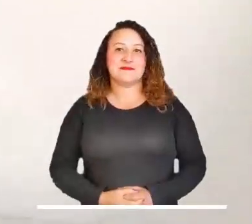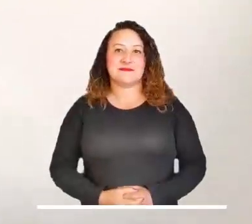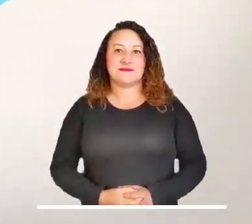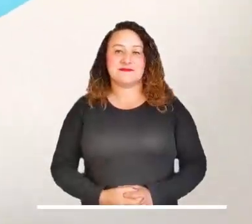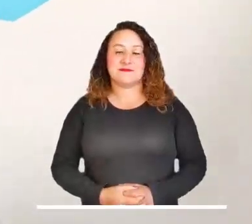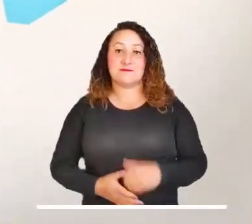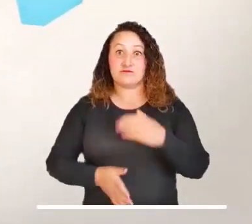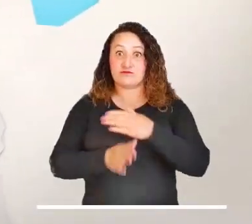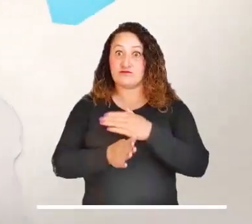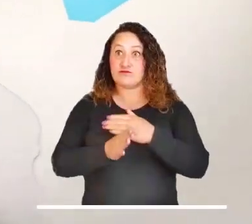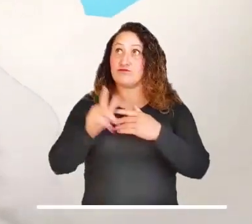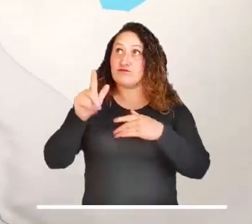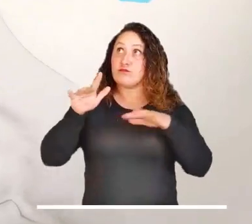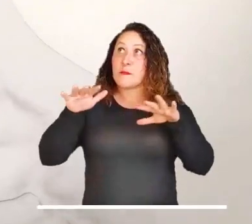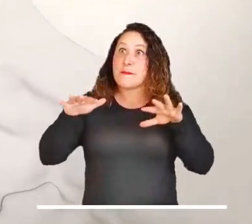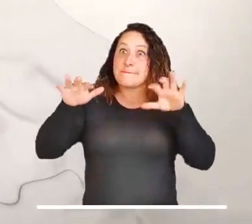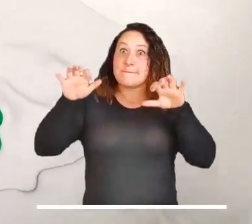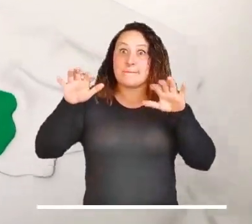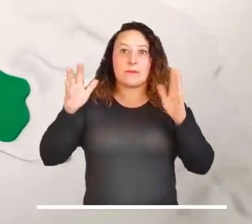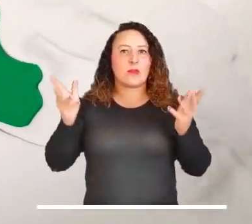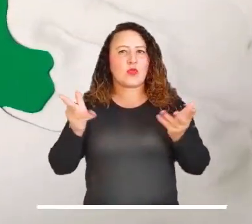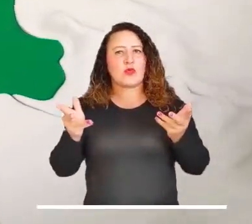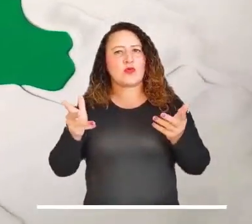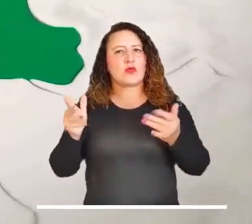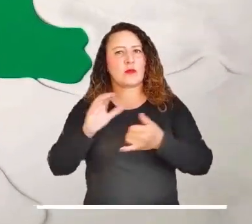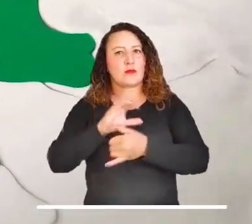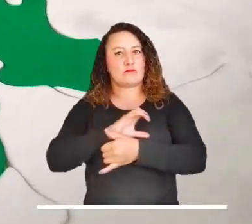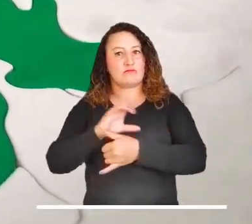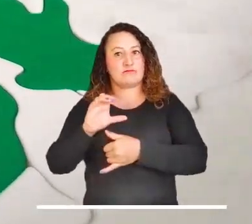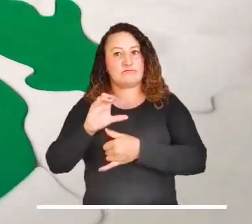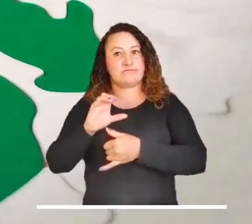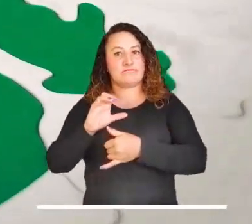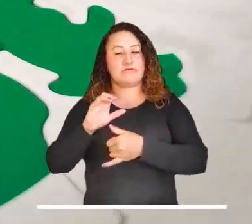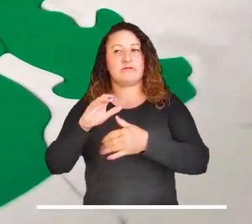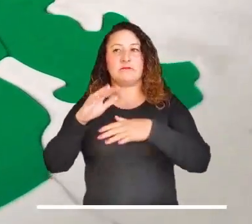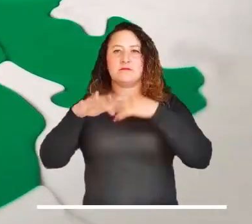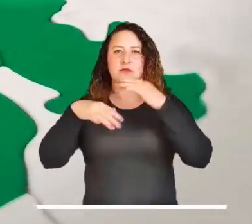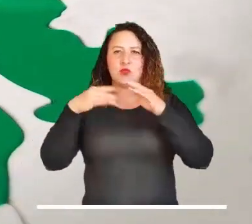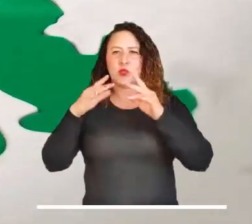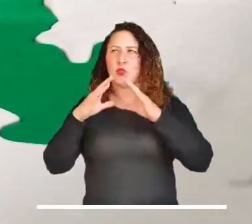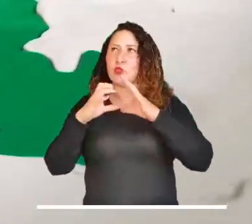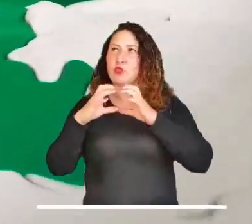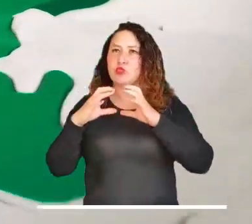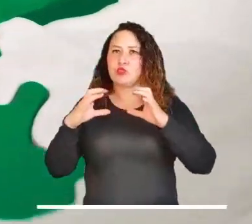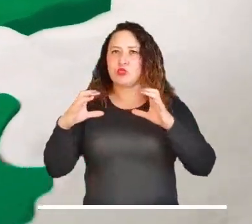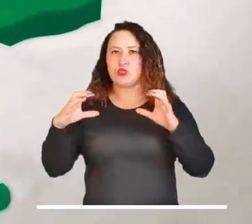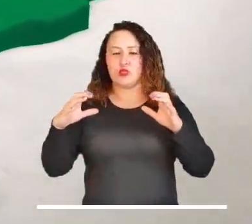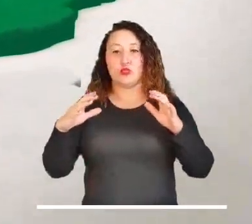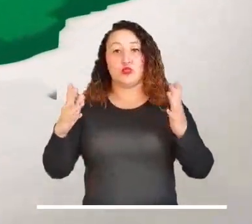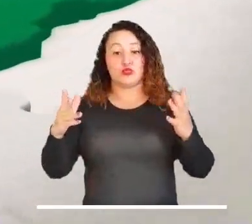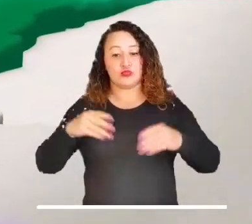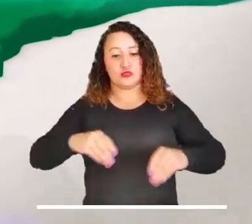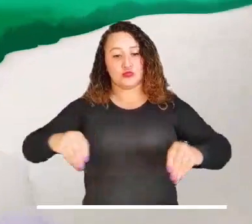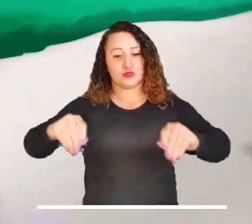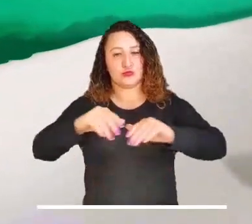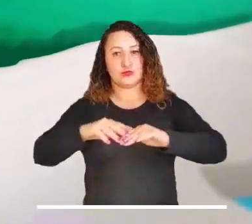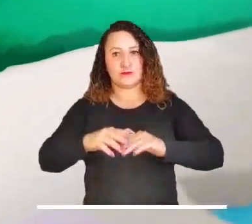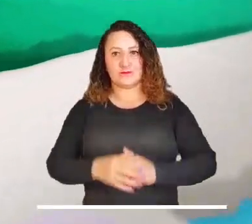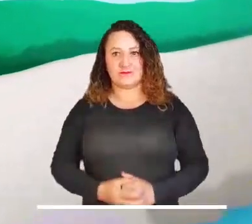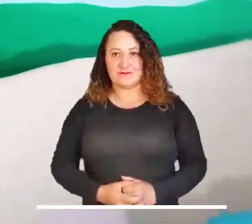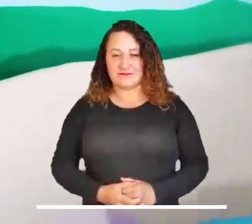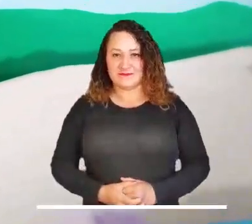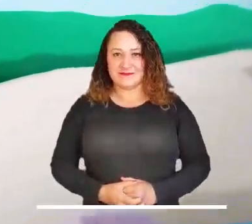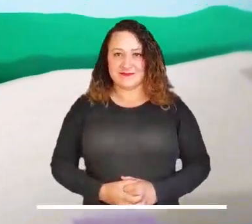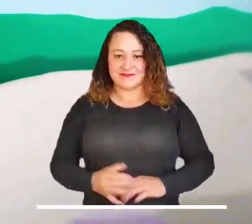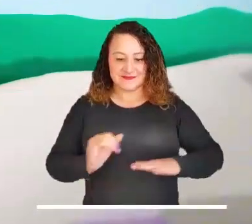el predominio de las condiciones secas en la región Caribe, gracias al cielo ligeramente nublado que se posa sobre el territorio.